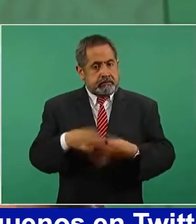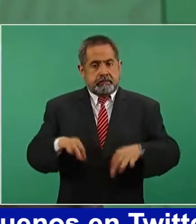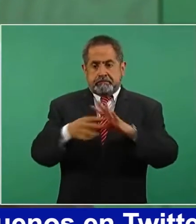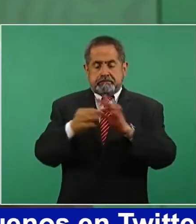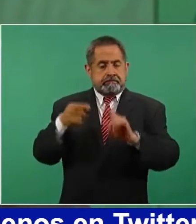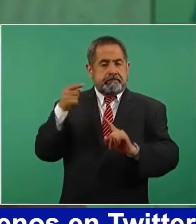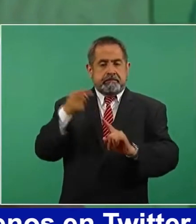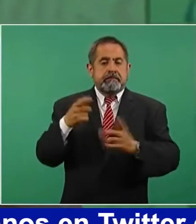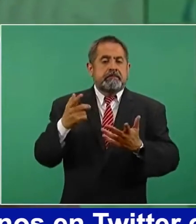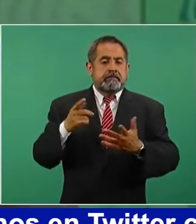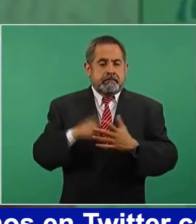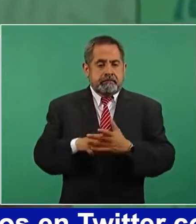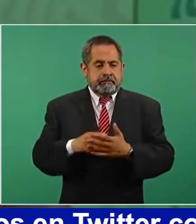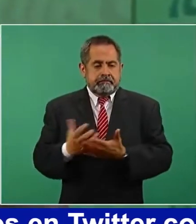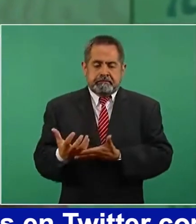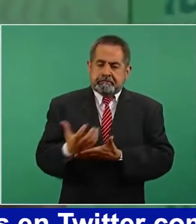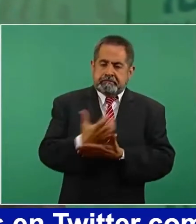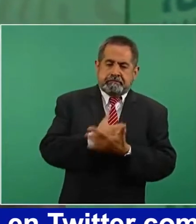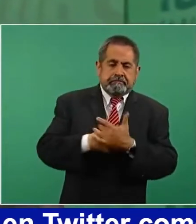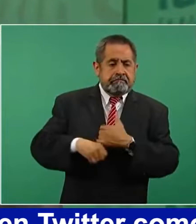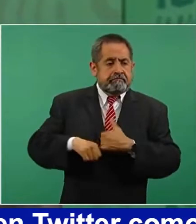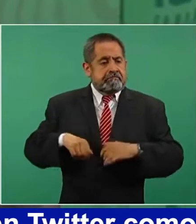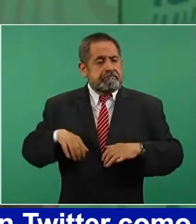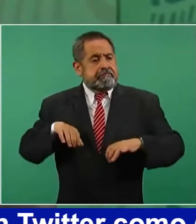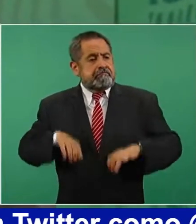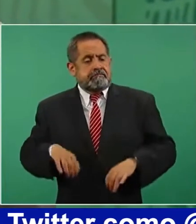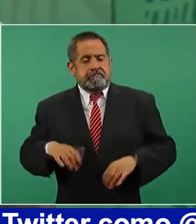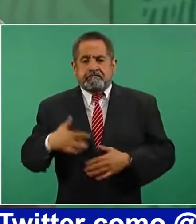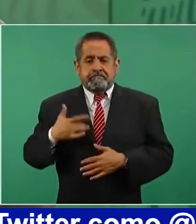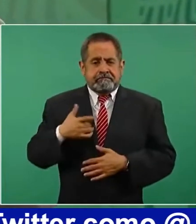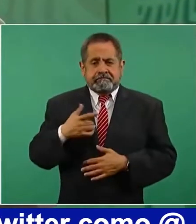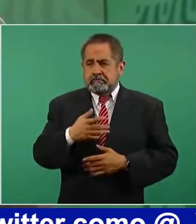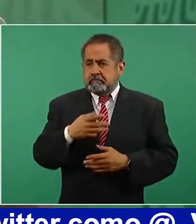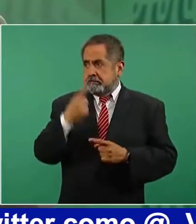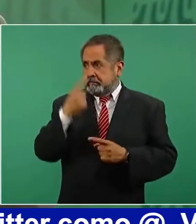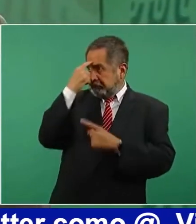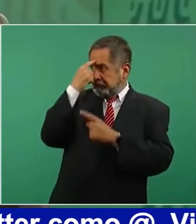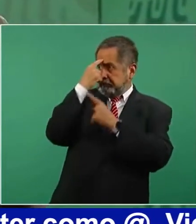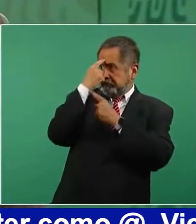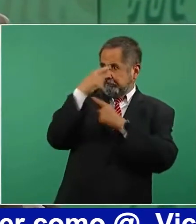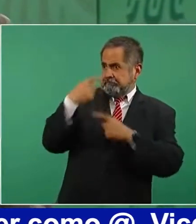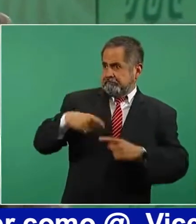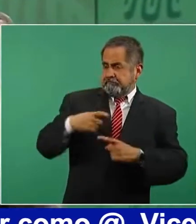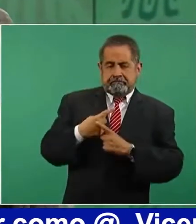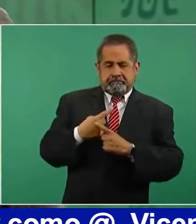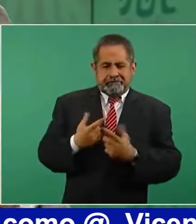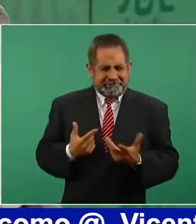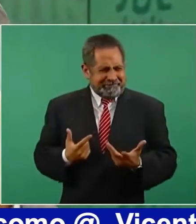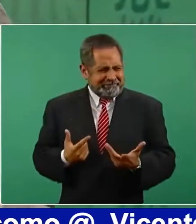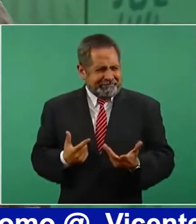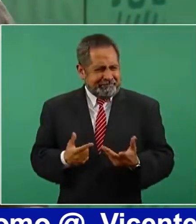es el lucro, lo material. Entonces, ahora estamos